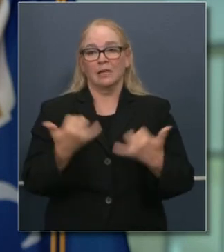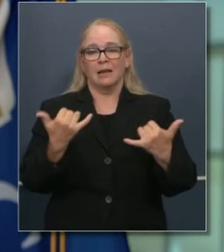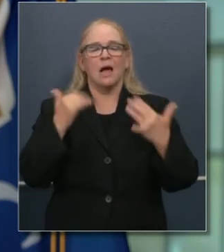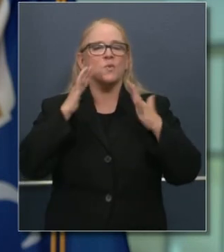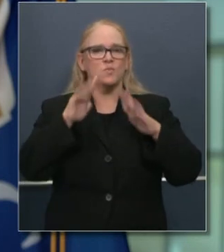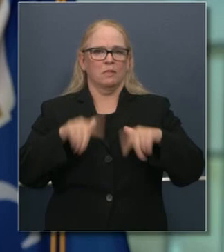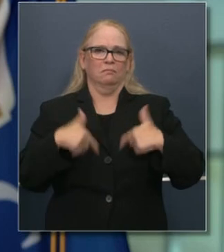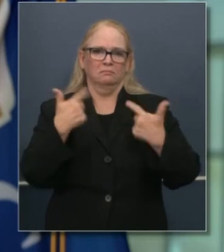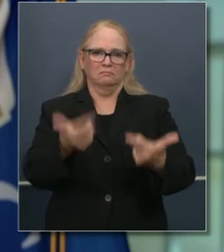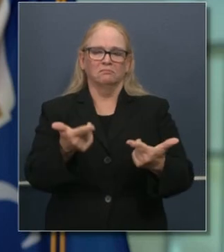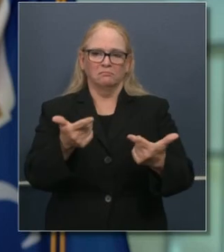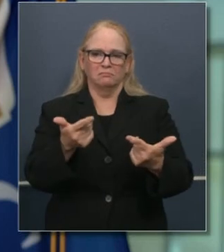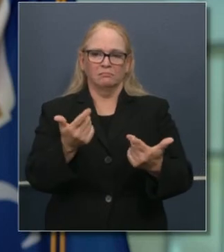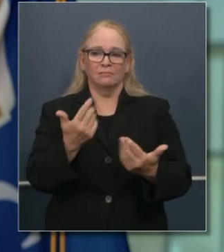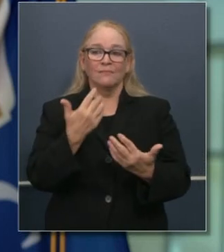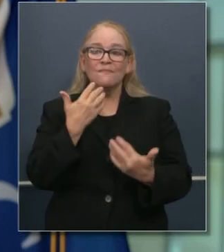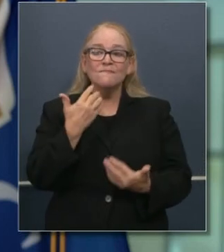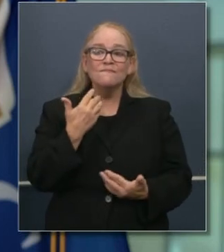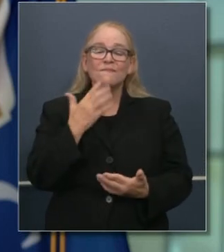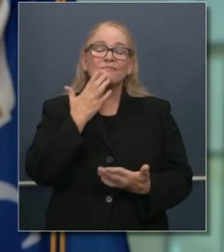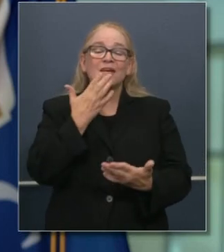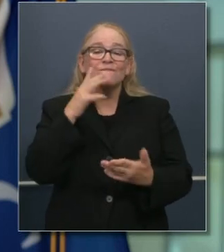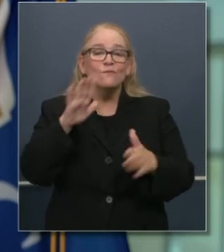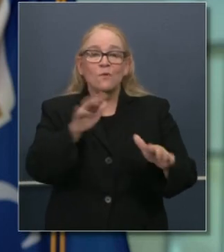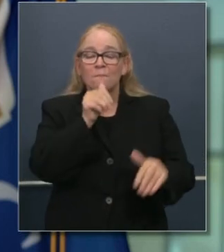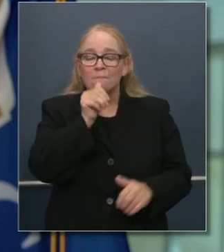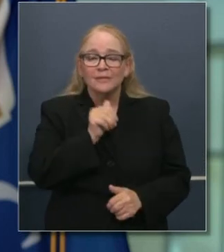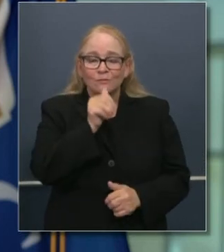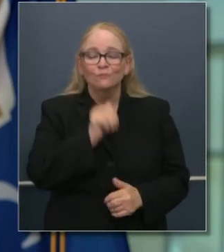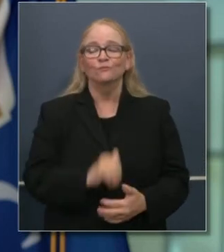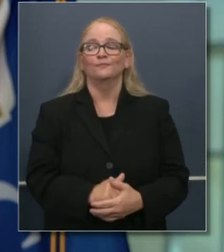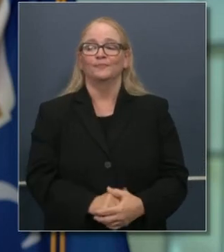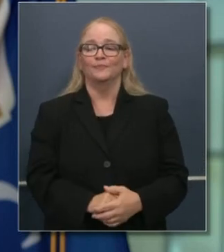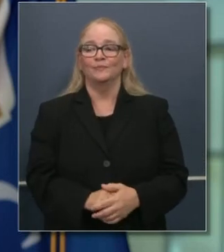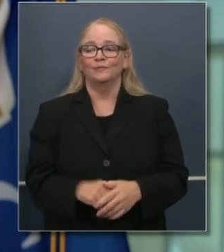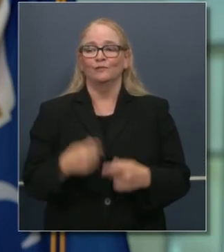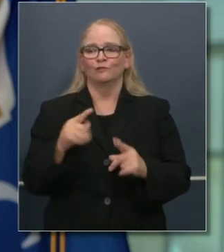contestaremos sus preguntas. Una vez más, doy gracias a todos por su paciencia.